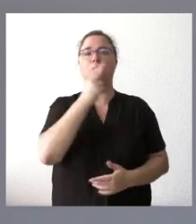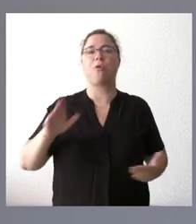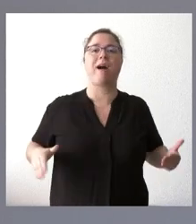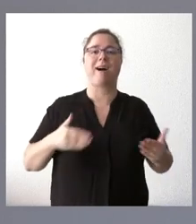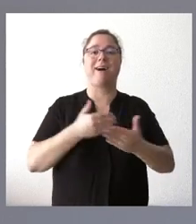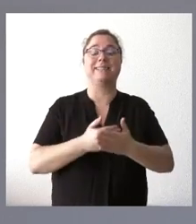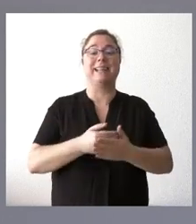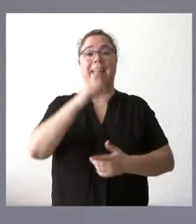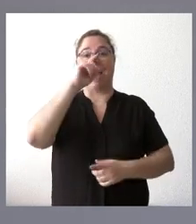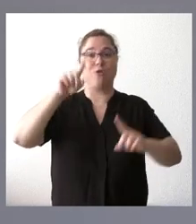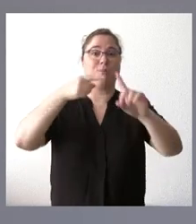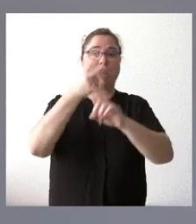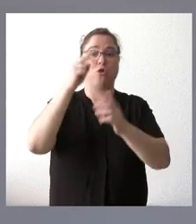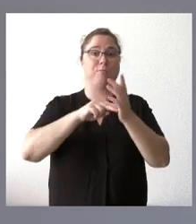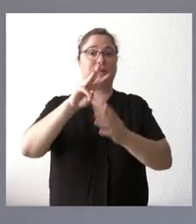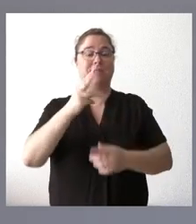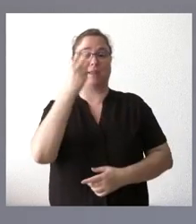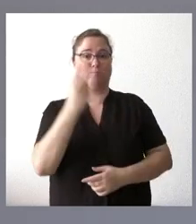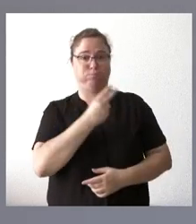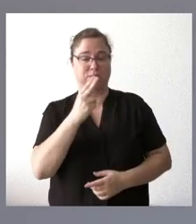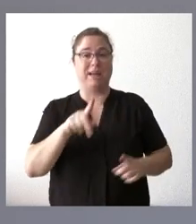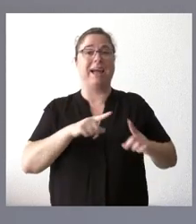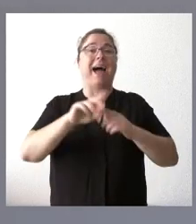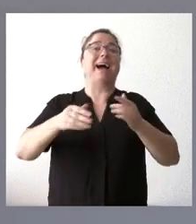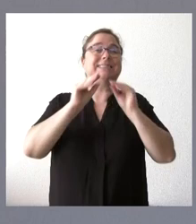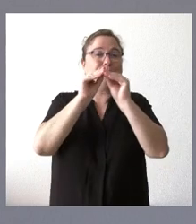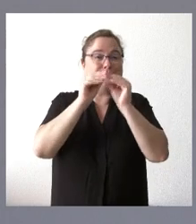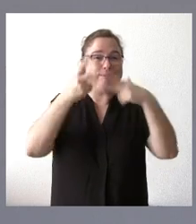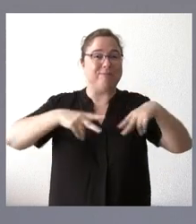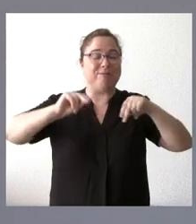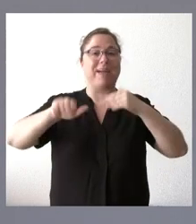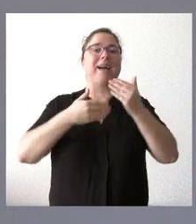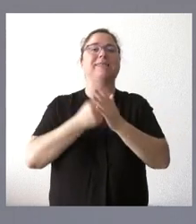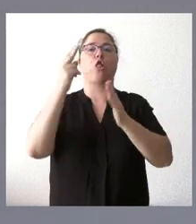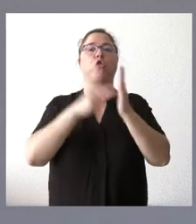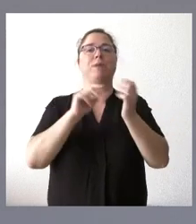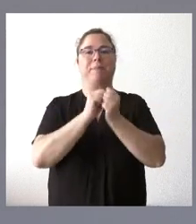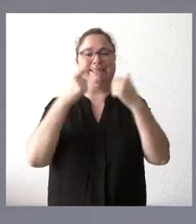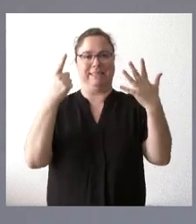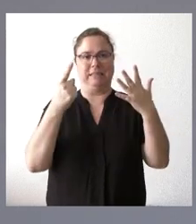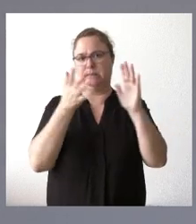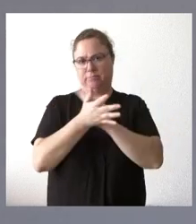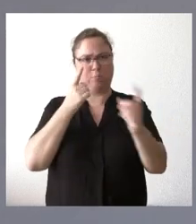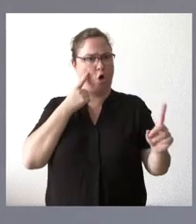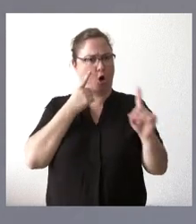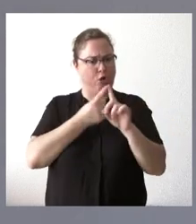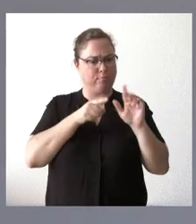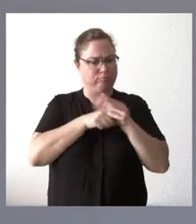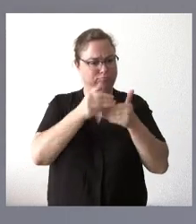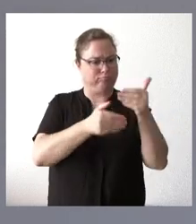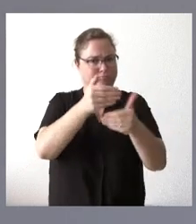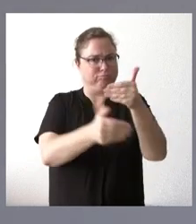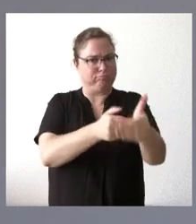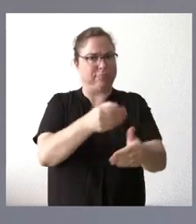de diciembre del 23 y en fase de ejecución hasta el 31 de diciembre del 26. Significa esto claramente nuestro objetivo de ir gestionando estos recursos